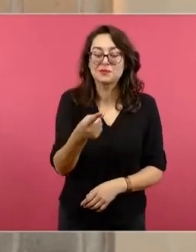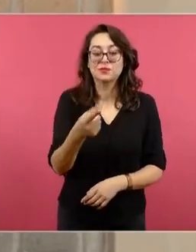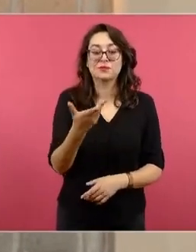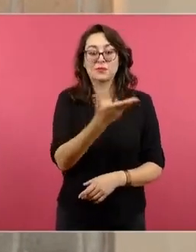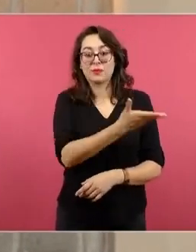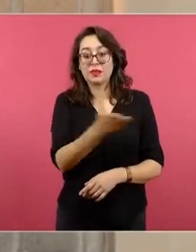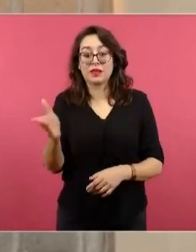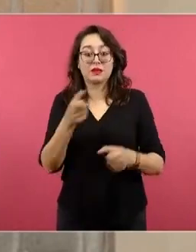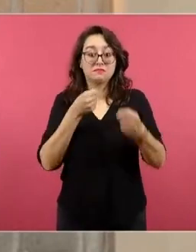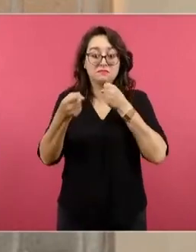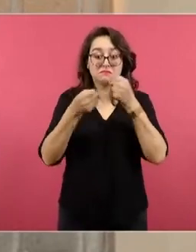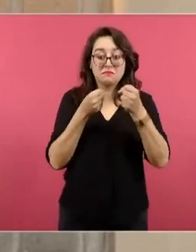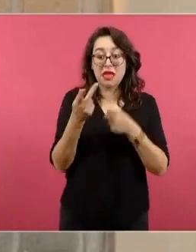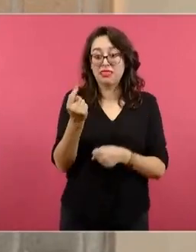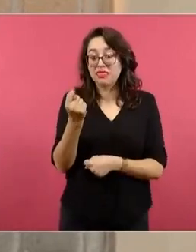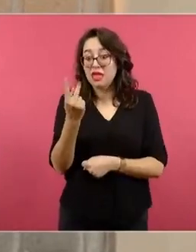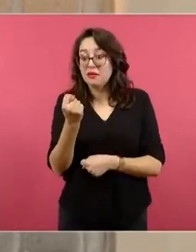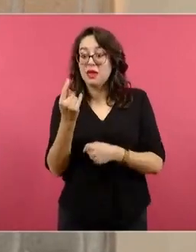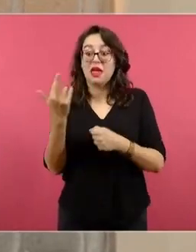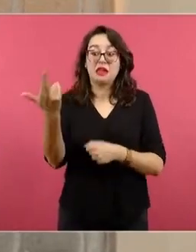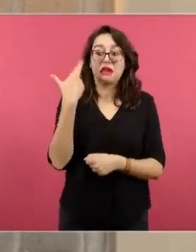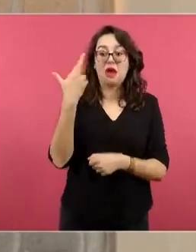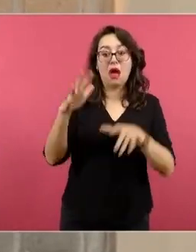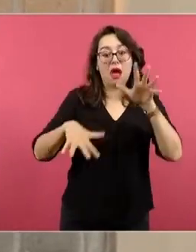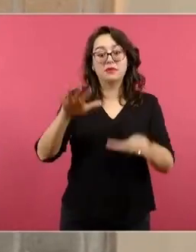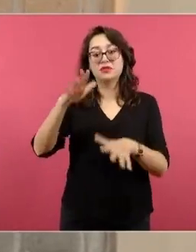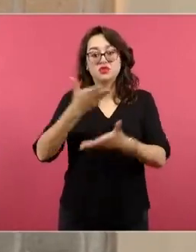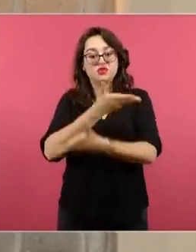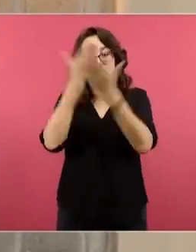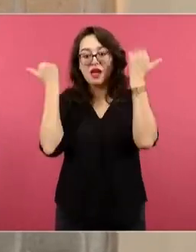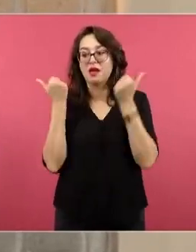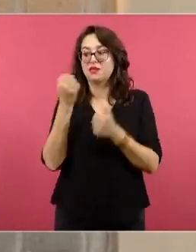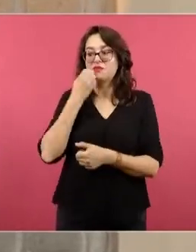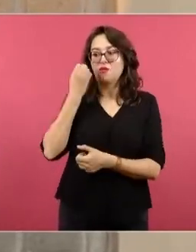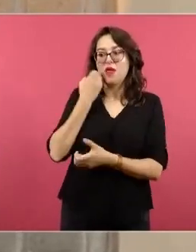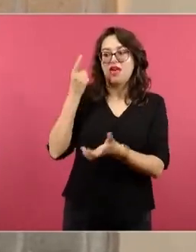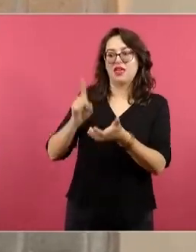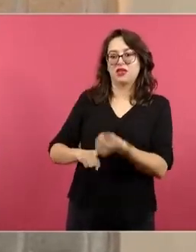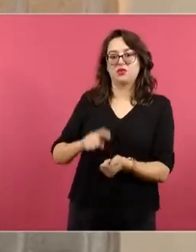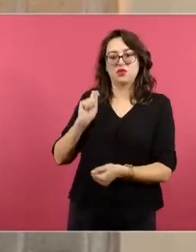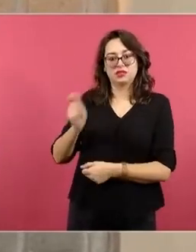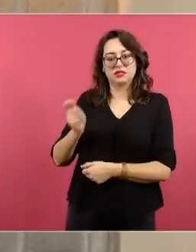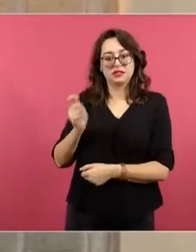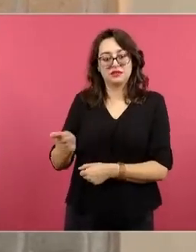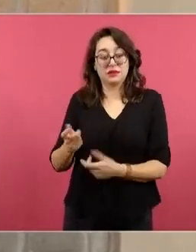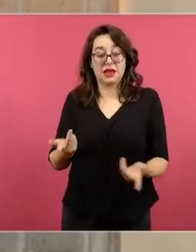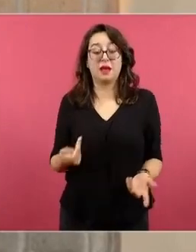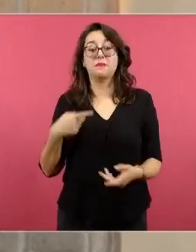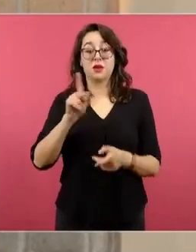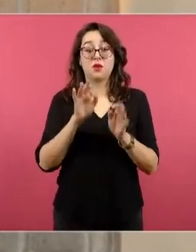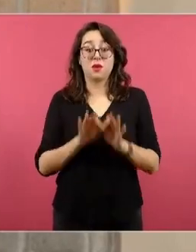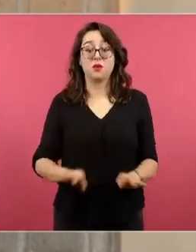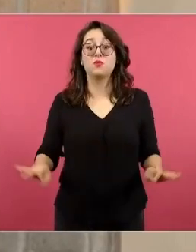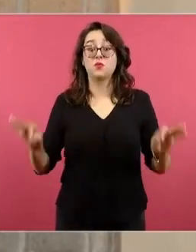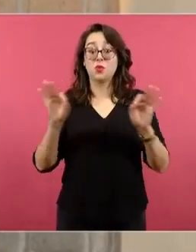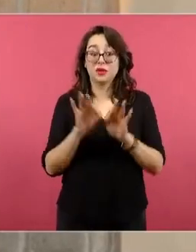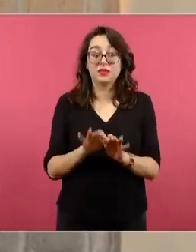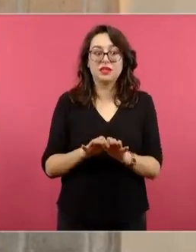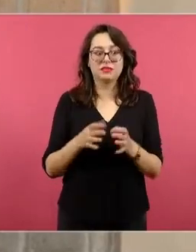porque ustedes como medios de información, pues no saben qué pasa atrás de todo esto. Entonces, sí es muy interesante saber que un secretario de Educación Pública pues se